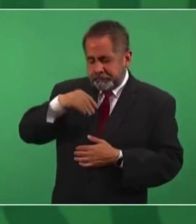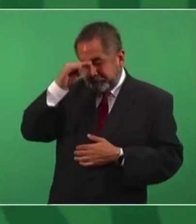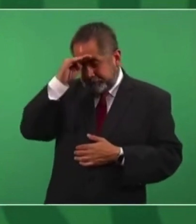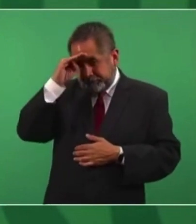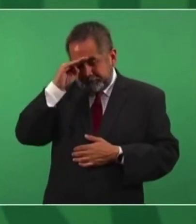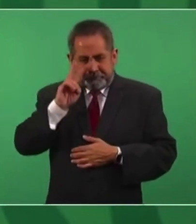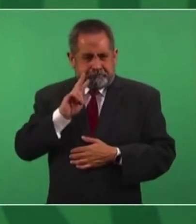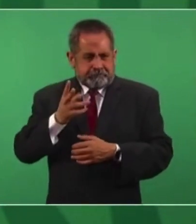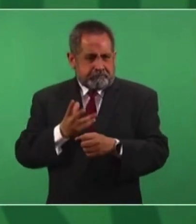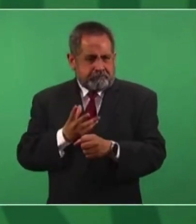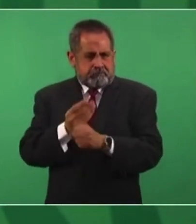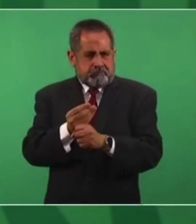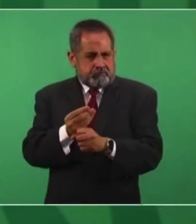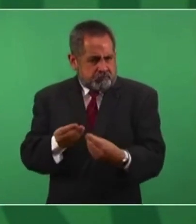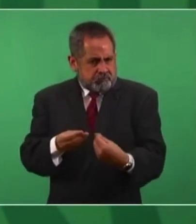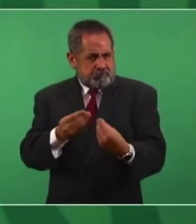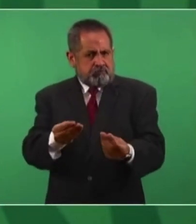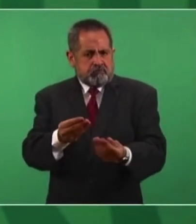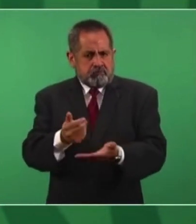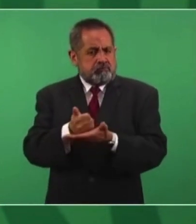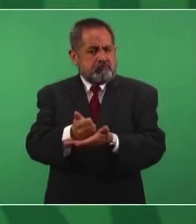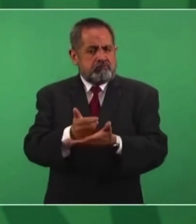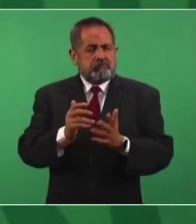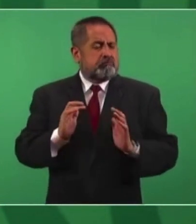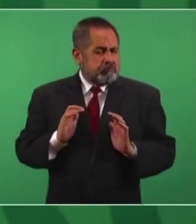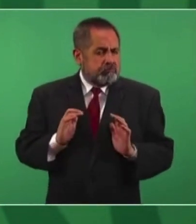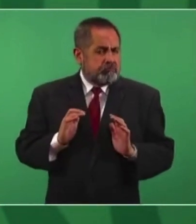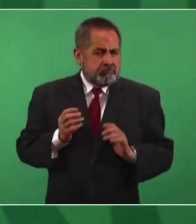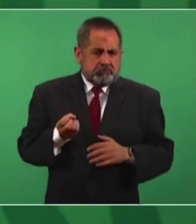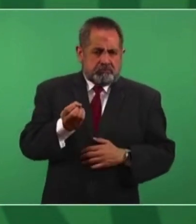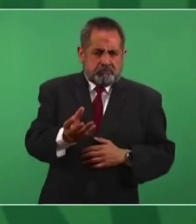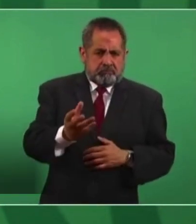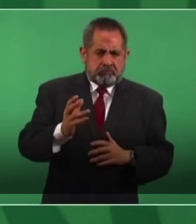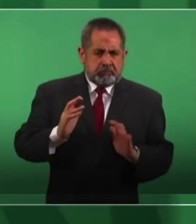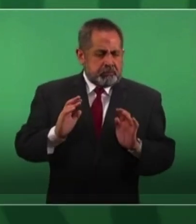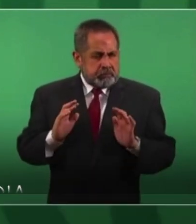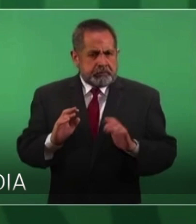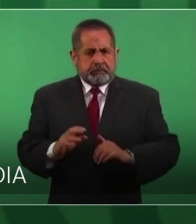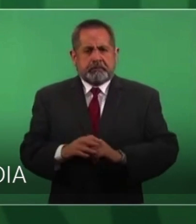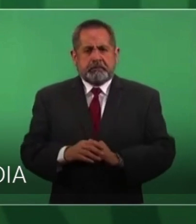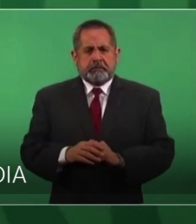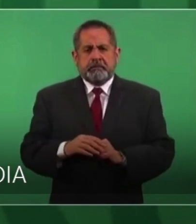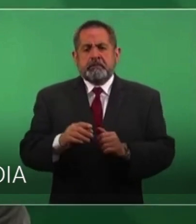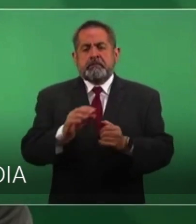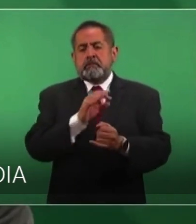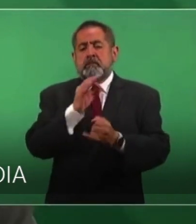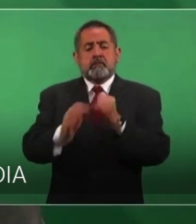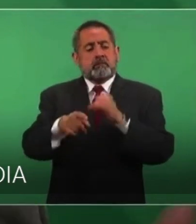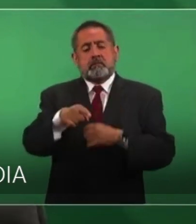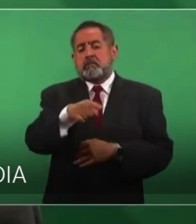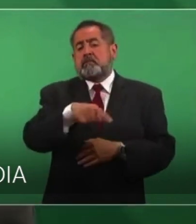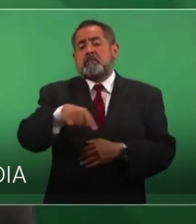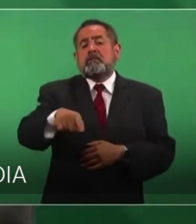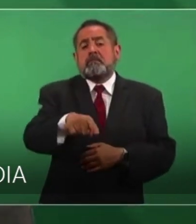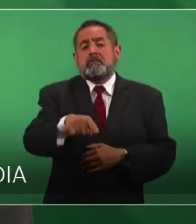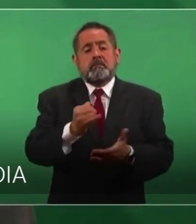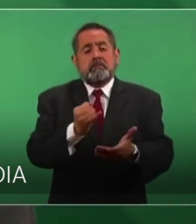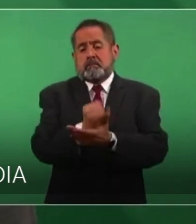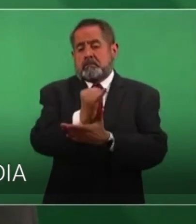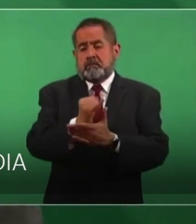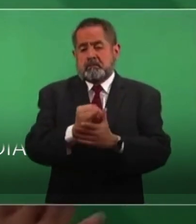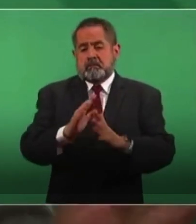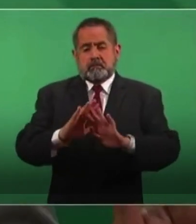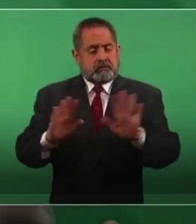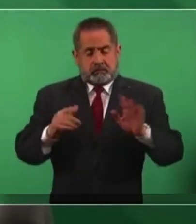puede ayudar, pues se aporta y al final ellos son los que van a decidir,